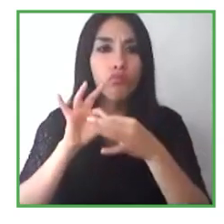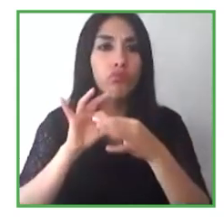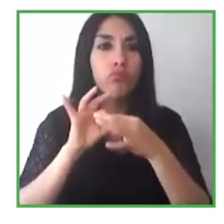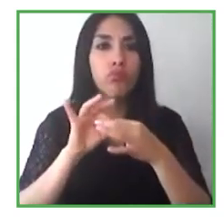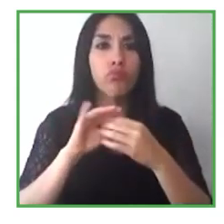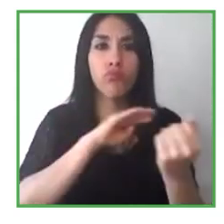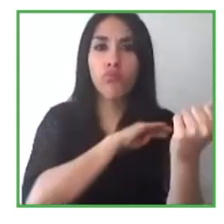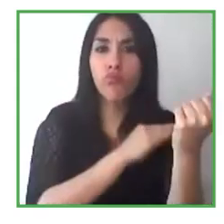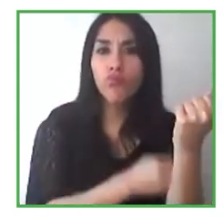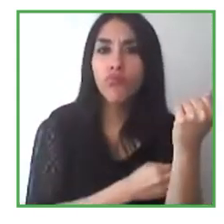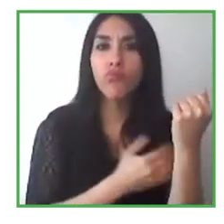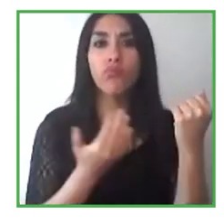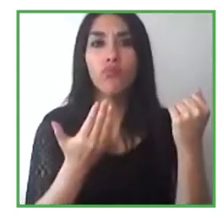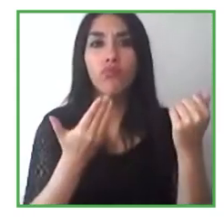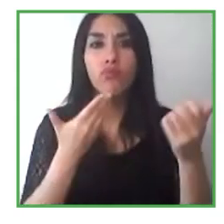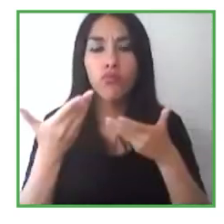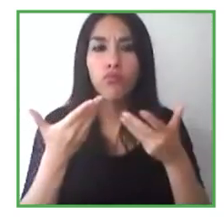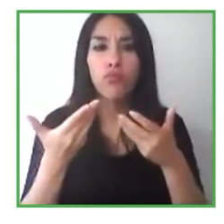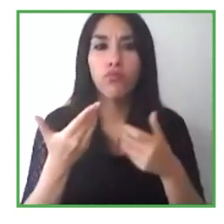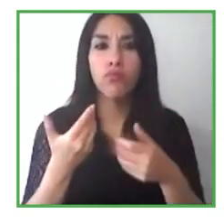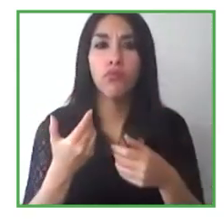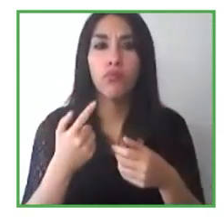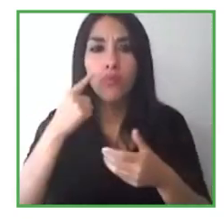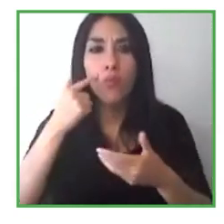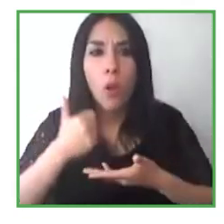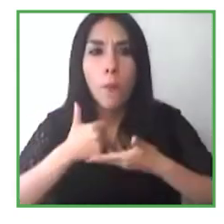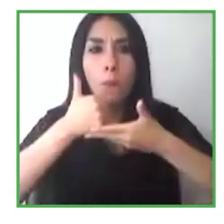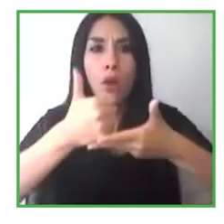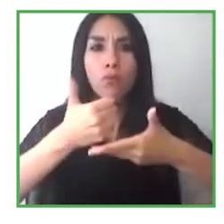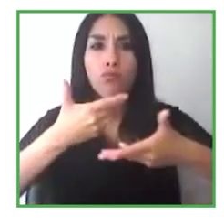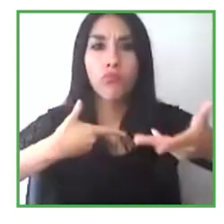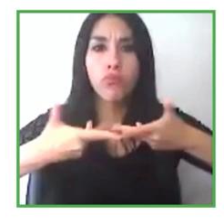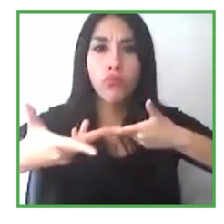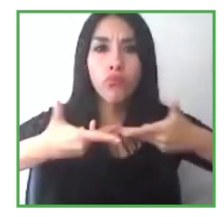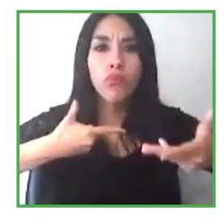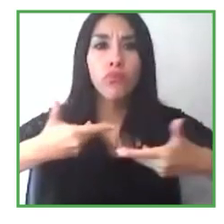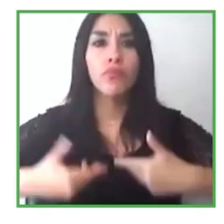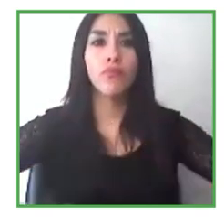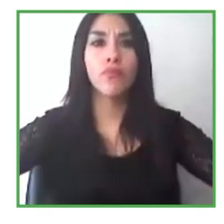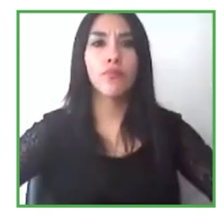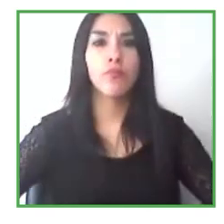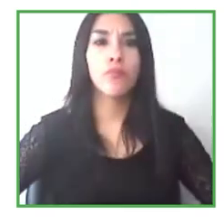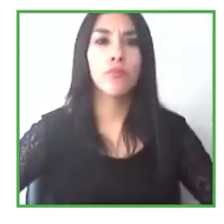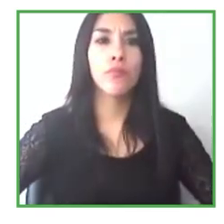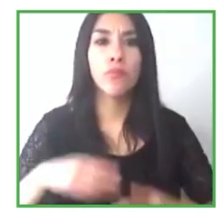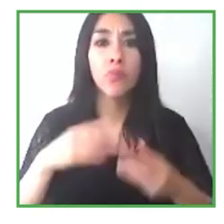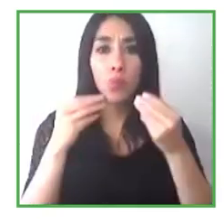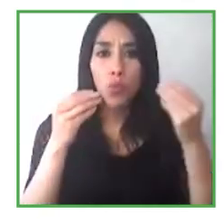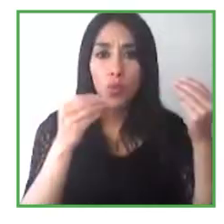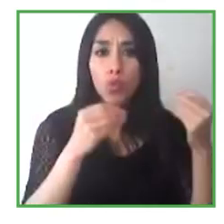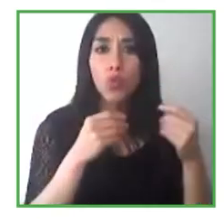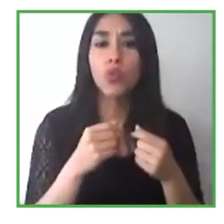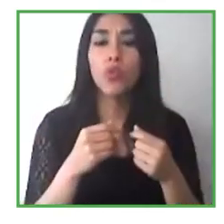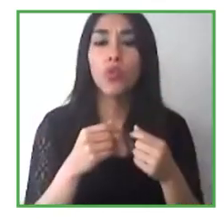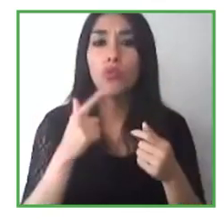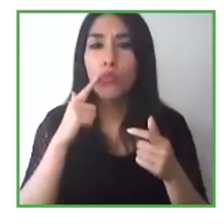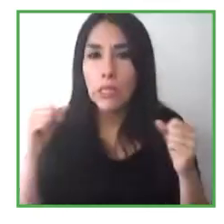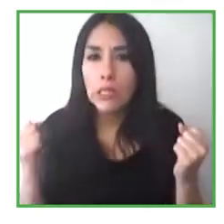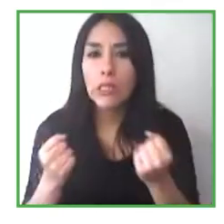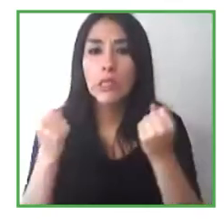activadora, como una herramienta muy poderosa y que tiene muchos recursos a los cuales tenemos